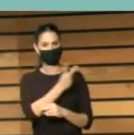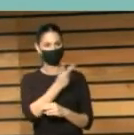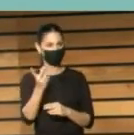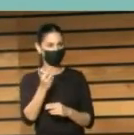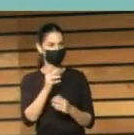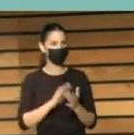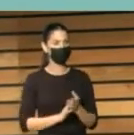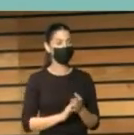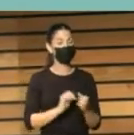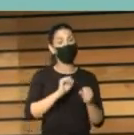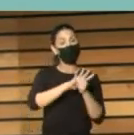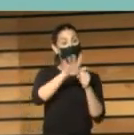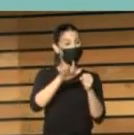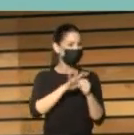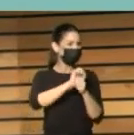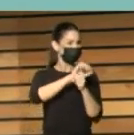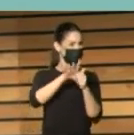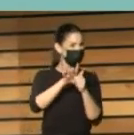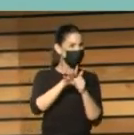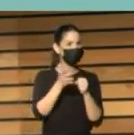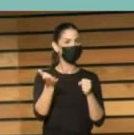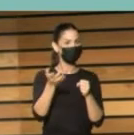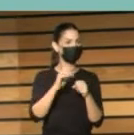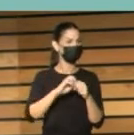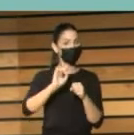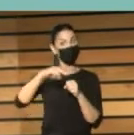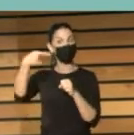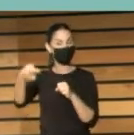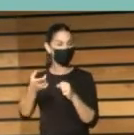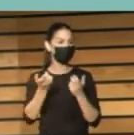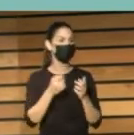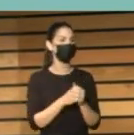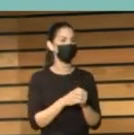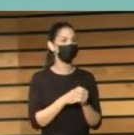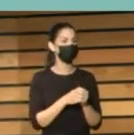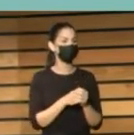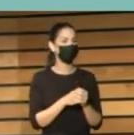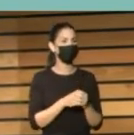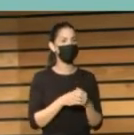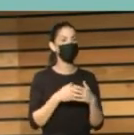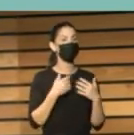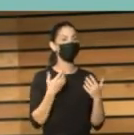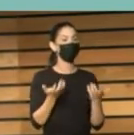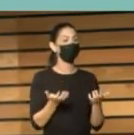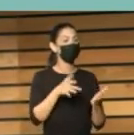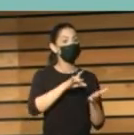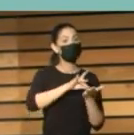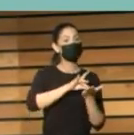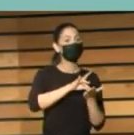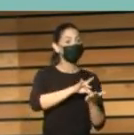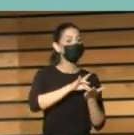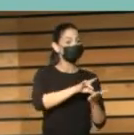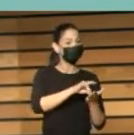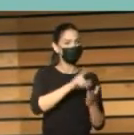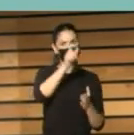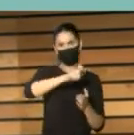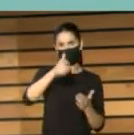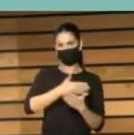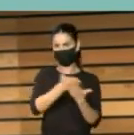pandemia, con el objetivo de ofrecer de forma óptima los servicios que necesita la ciudadanía.